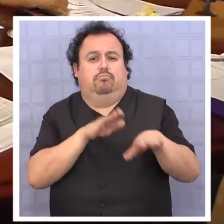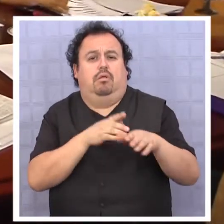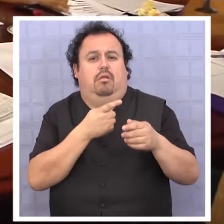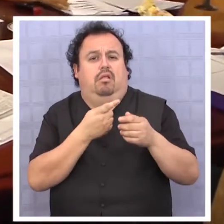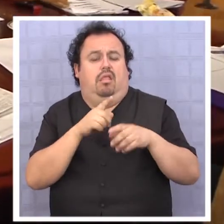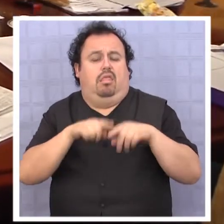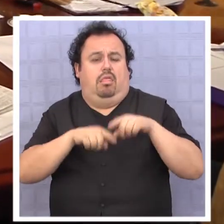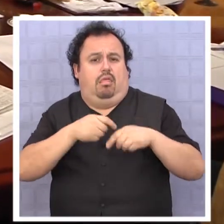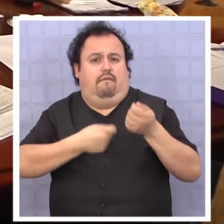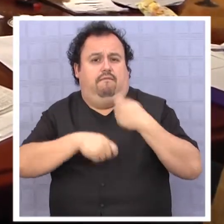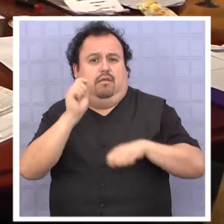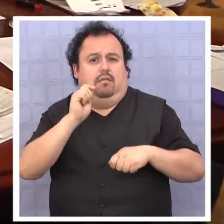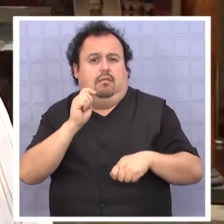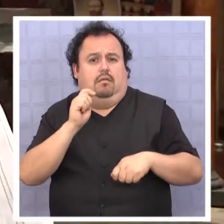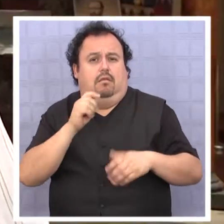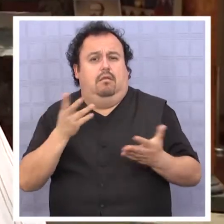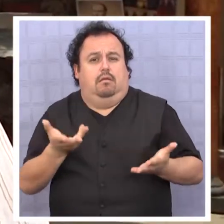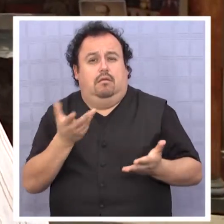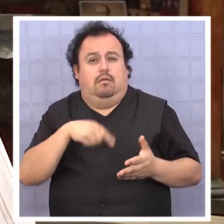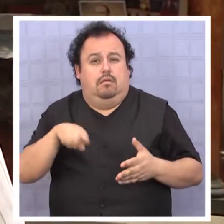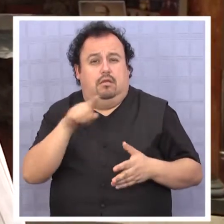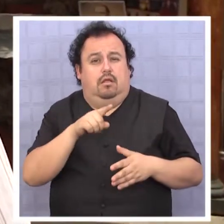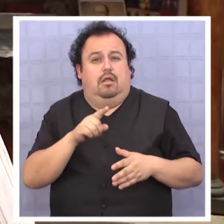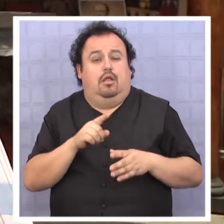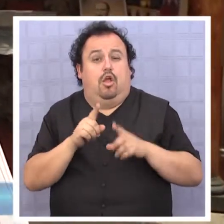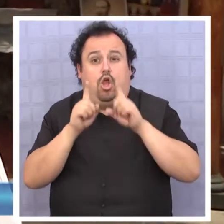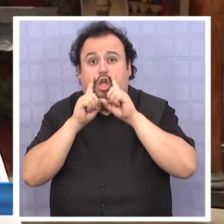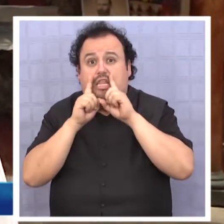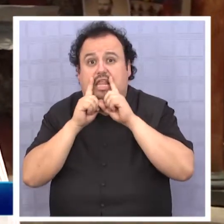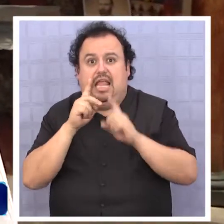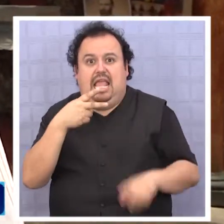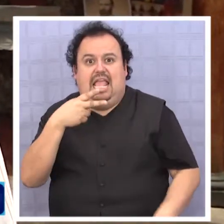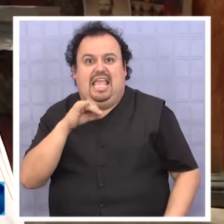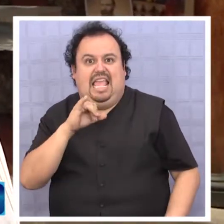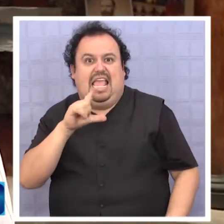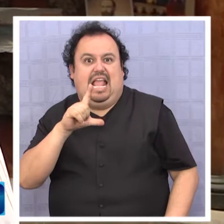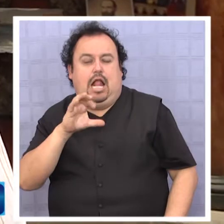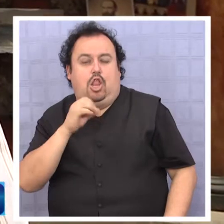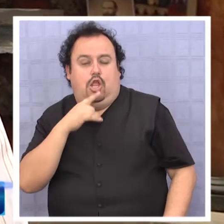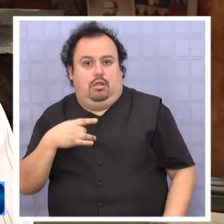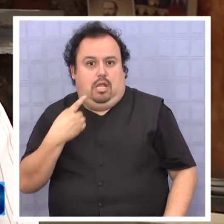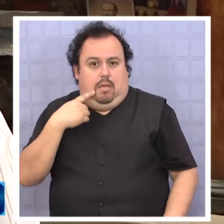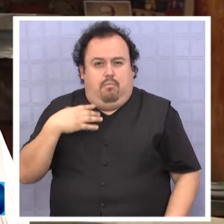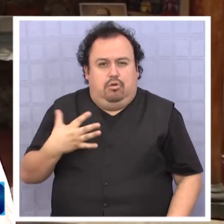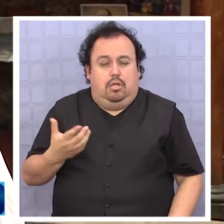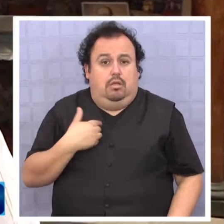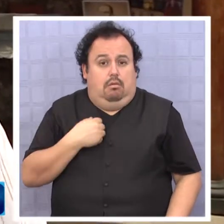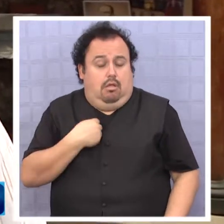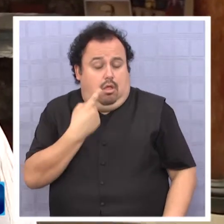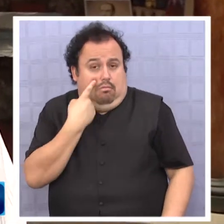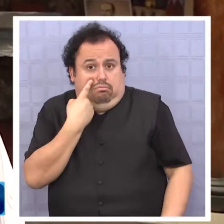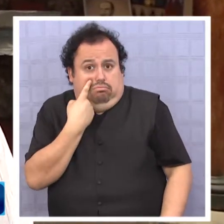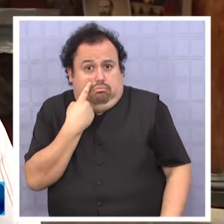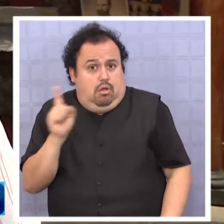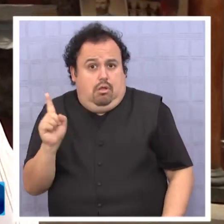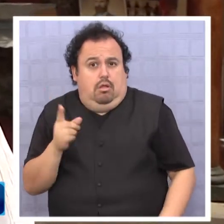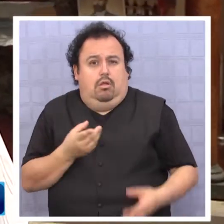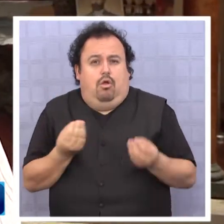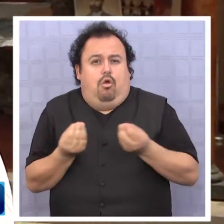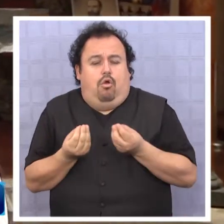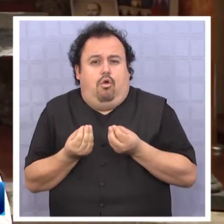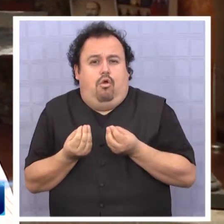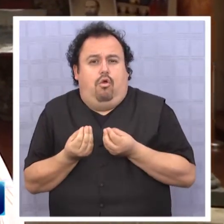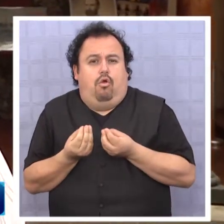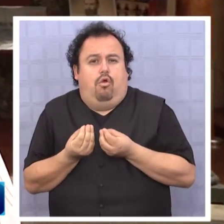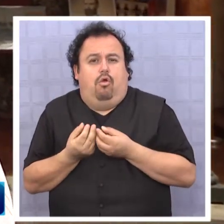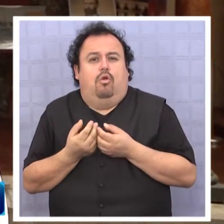los terrenos. Vimos en su minuto que el Hotel Hilton era algo tremendamente importante y todo lo demás, pero desconocíamos, desconocíamos, como así